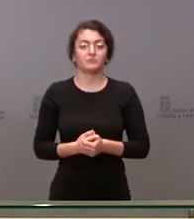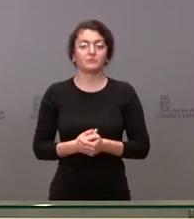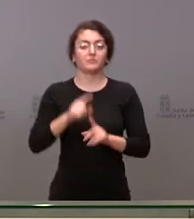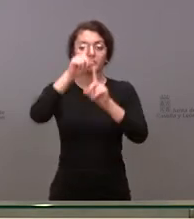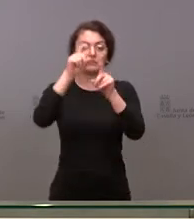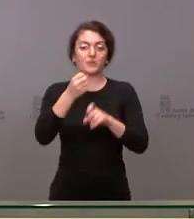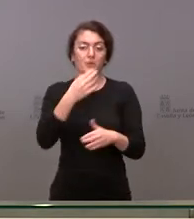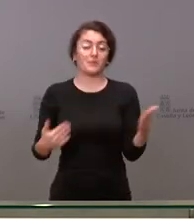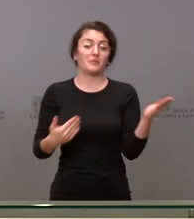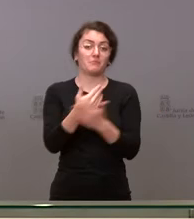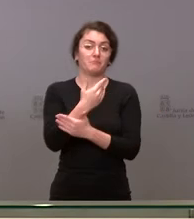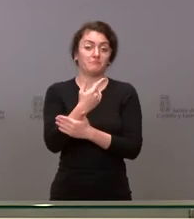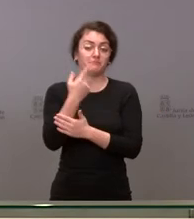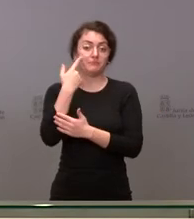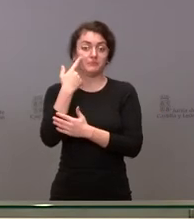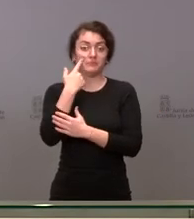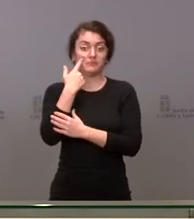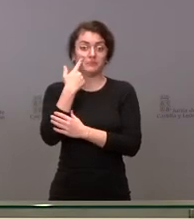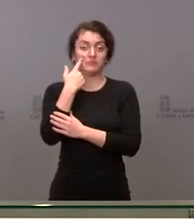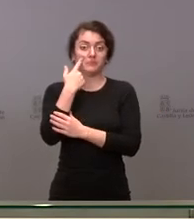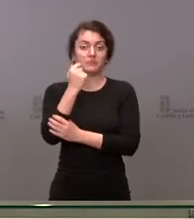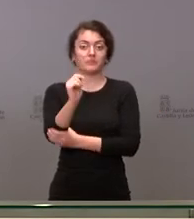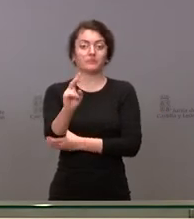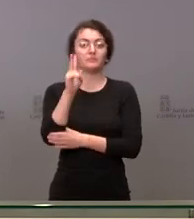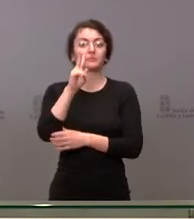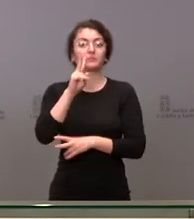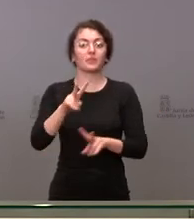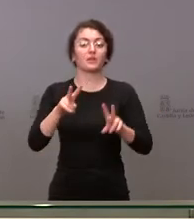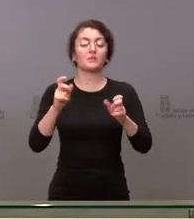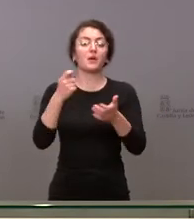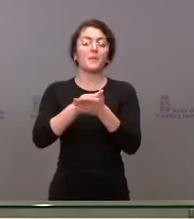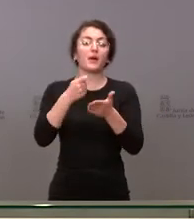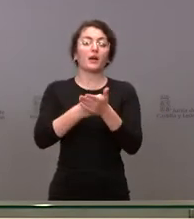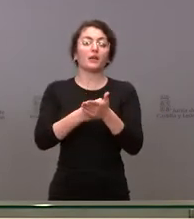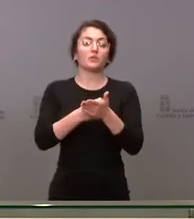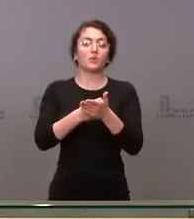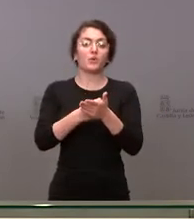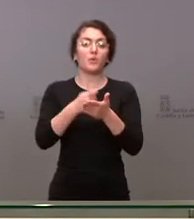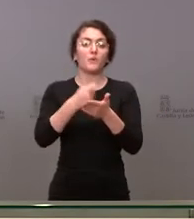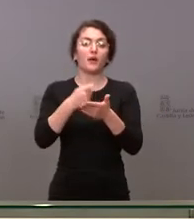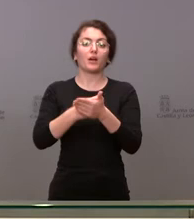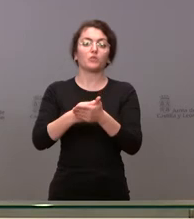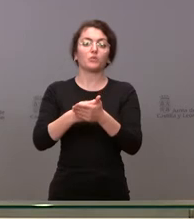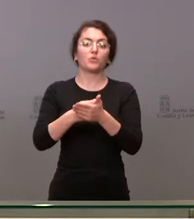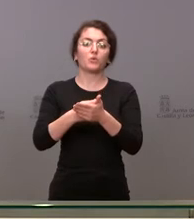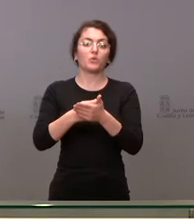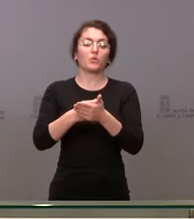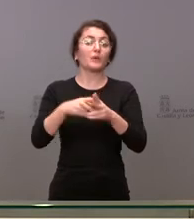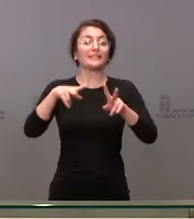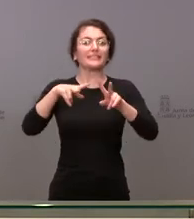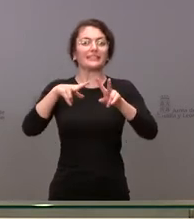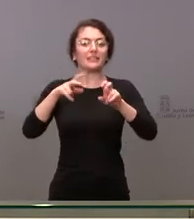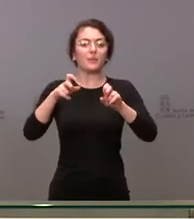Teniendo en cuenta que estamos hablando, creo que en este momento, de tasas de cobertura superior al 90% de la vacuna contra el COVID, ¿de cuántas personas